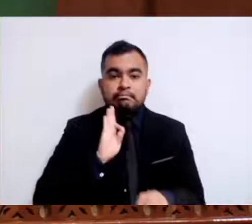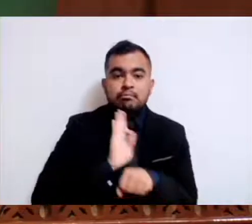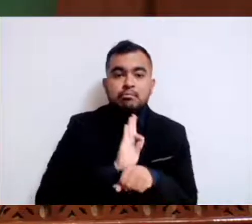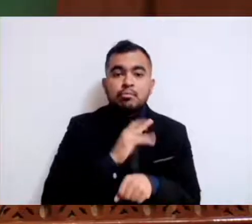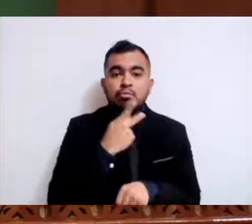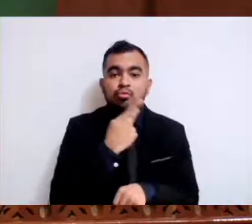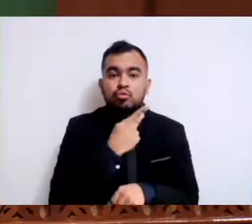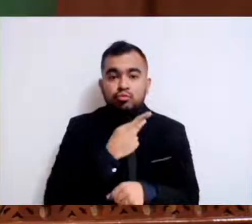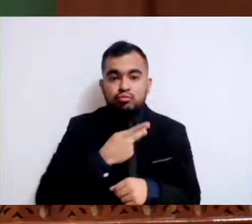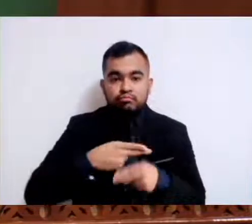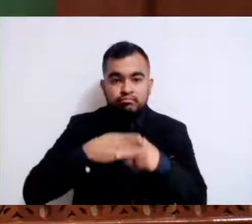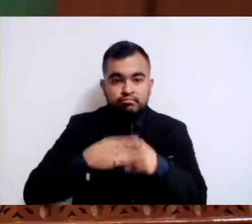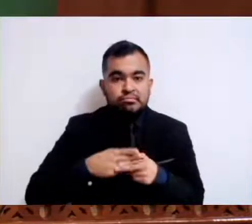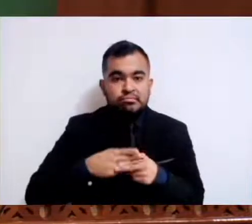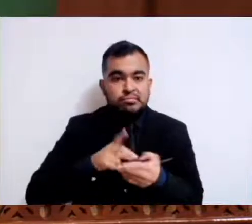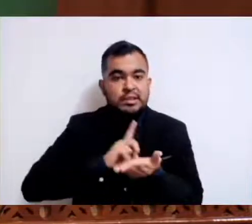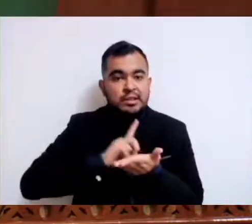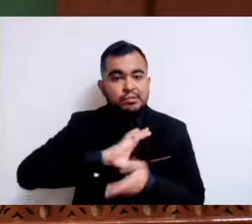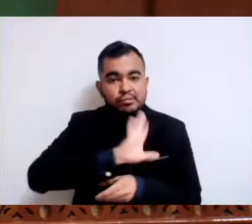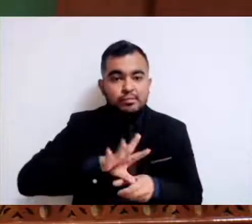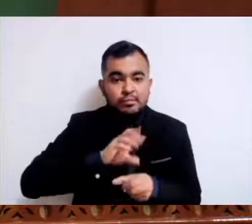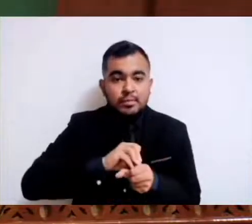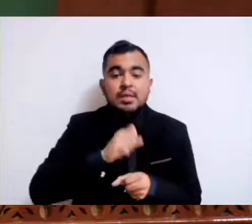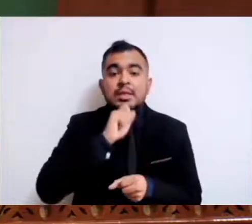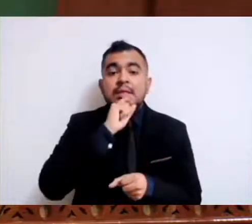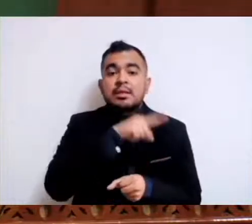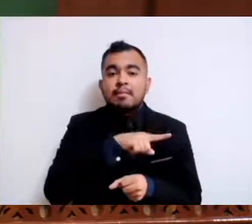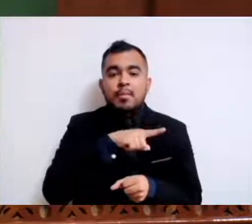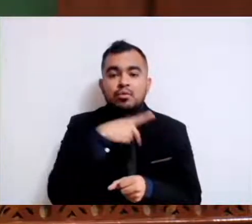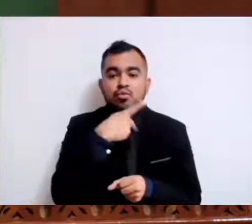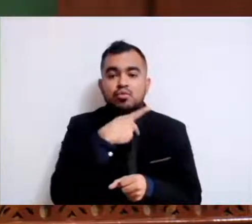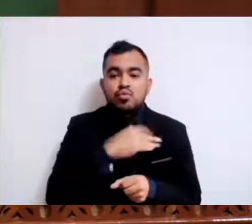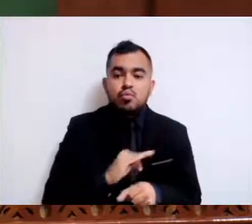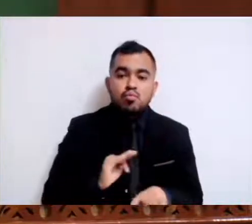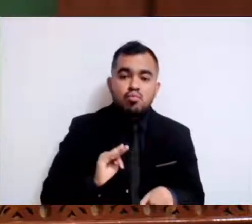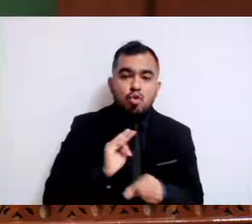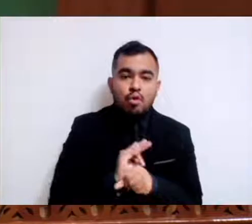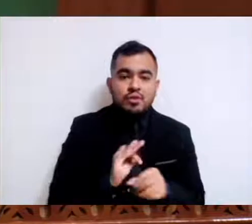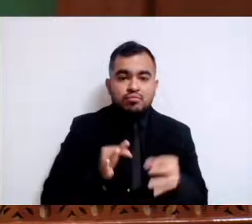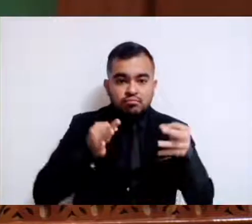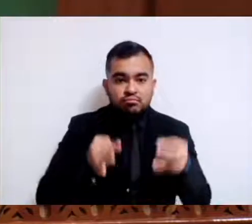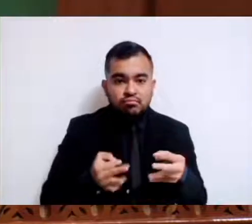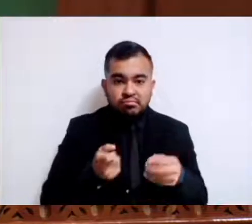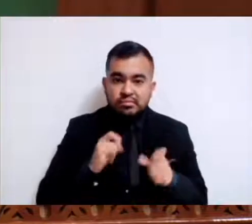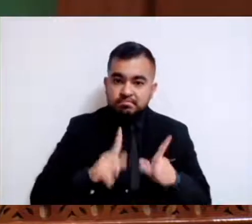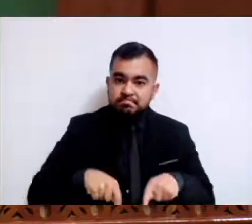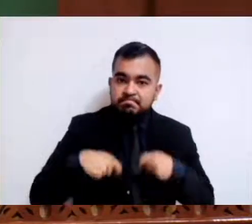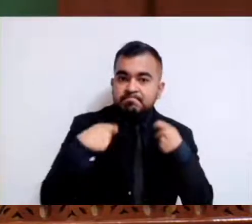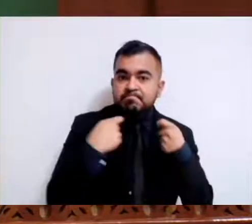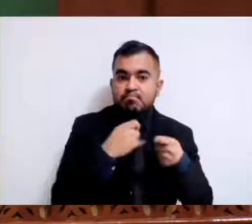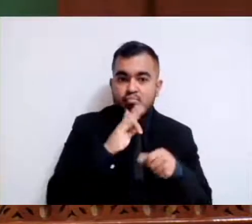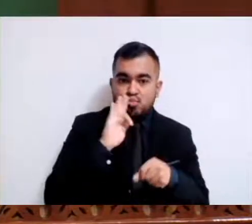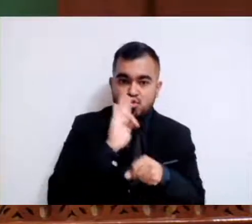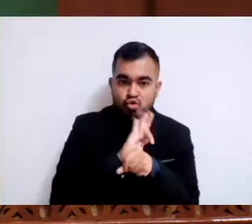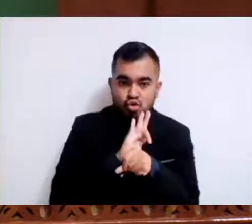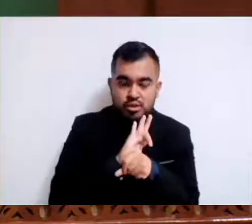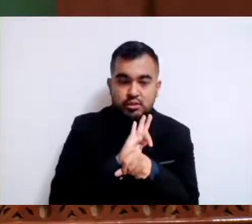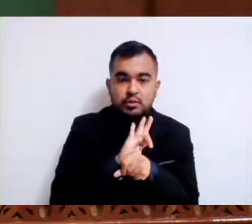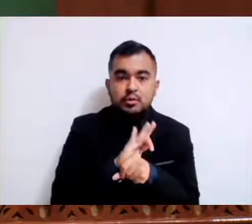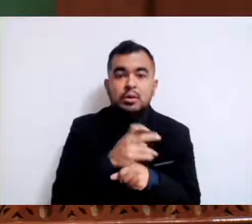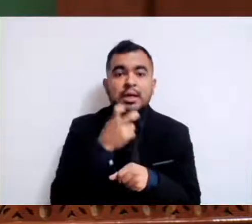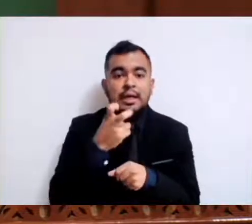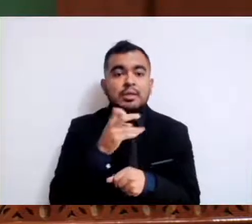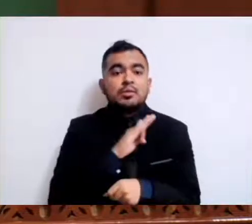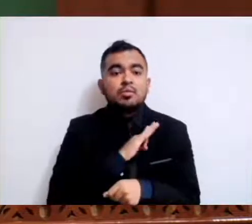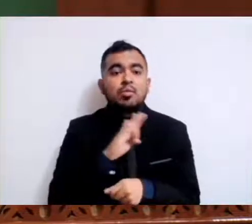y garantizar su protección integral, lo que permite clarificar la forma y alcance por lo que